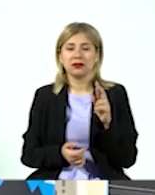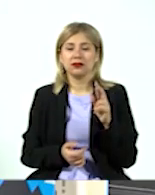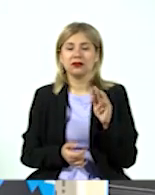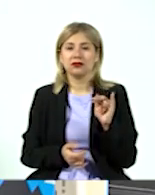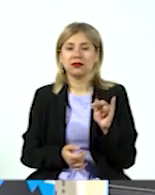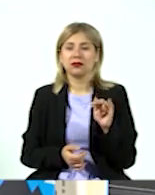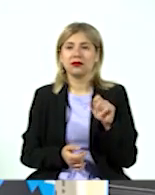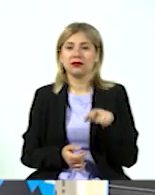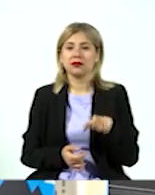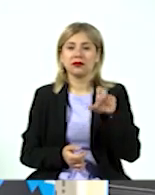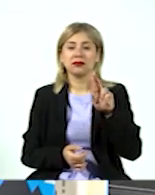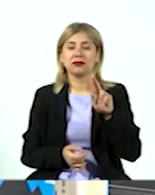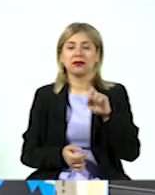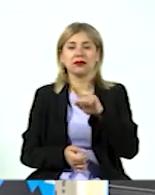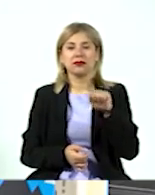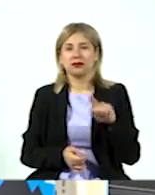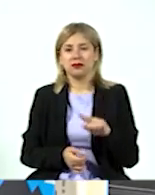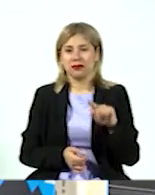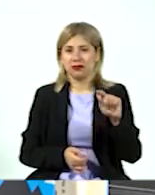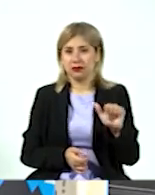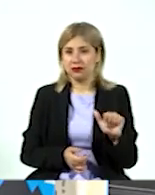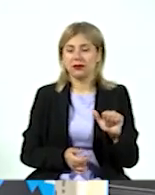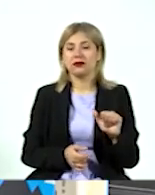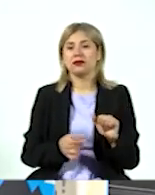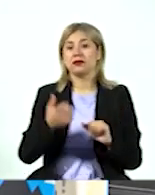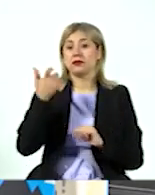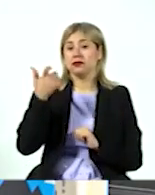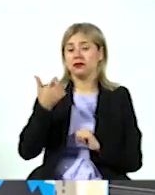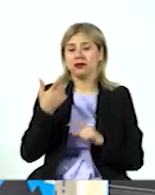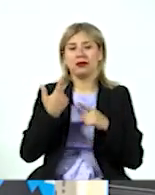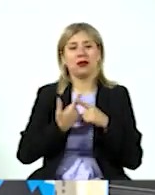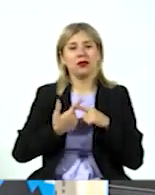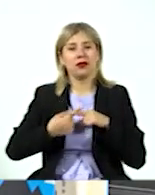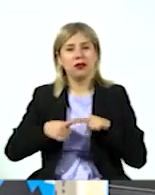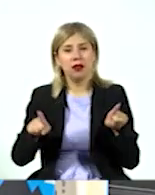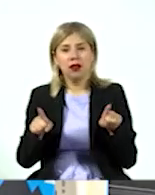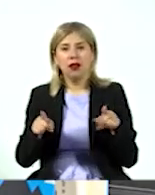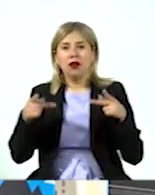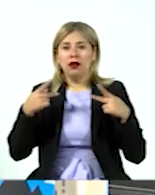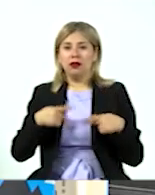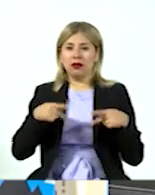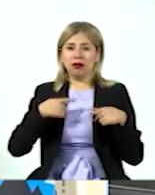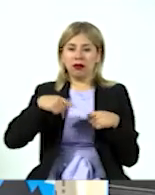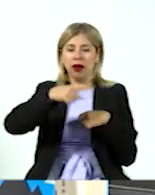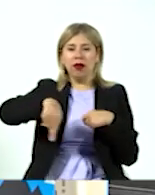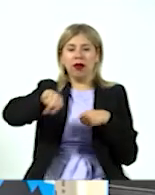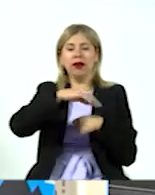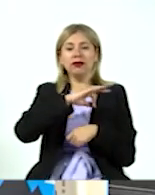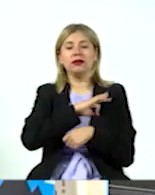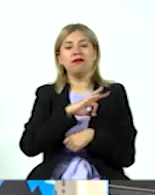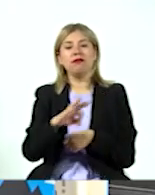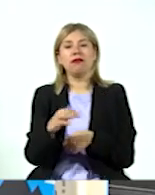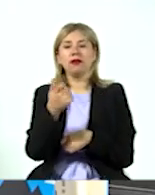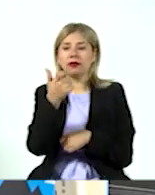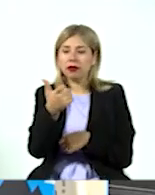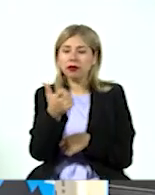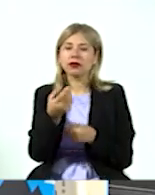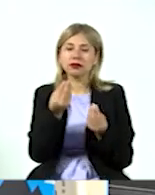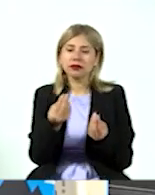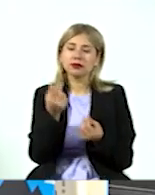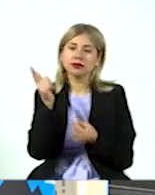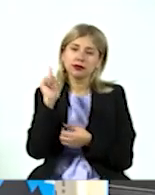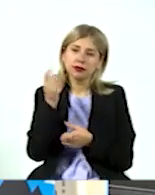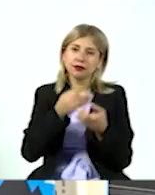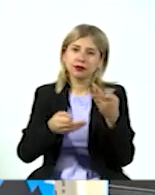es parte de eso no importe tanto, tiene un peso específico muy fuerte, ojalá que la gente pudiera tener muchísimo dinero, pero también hay que agradecer